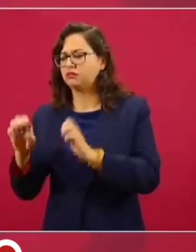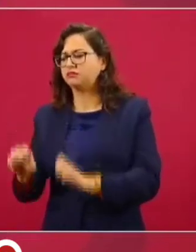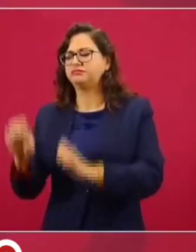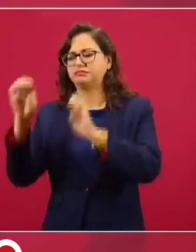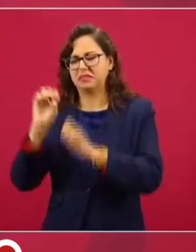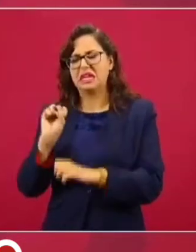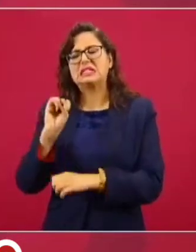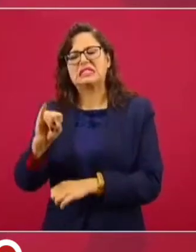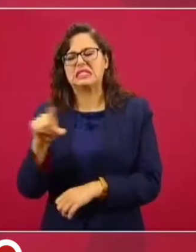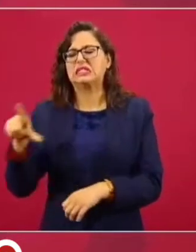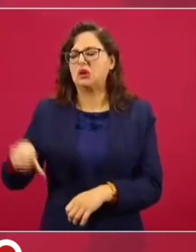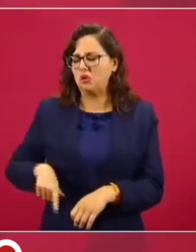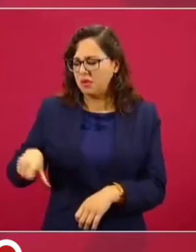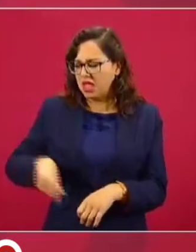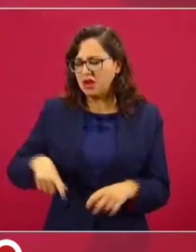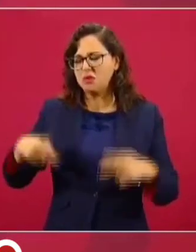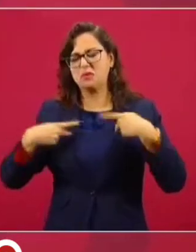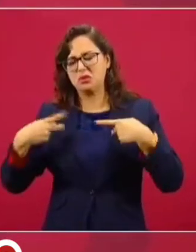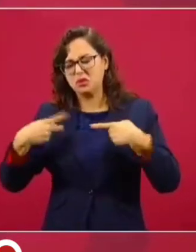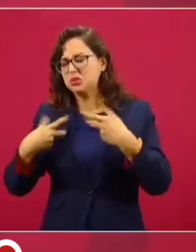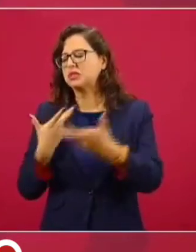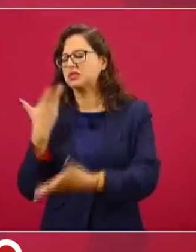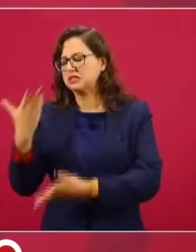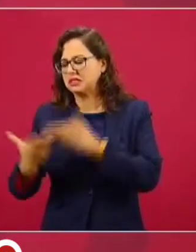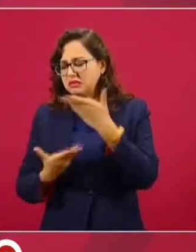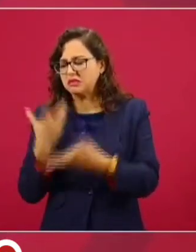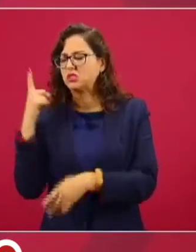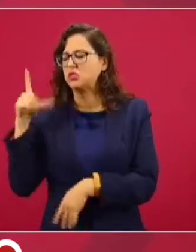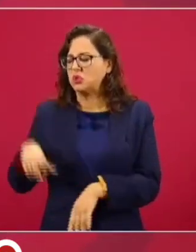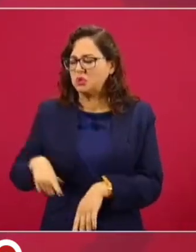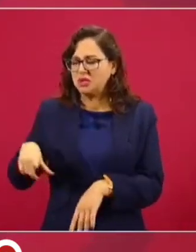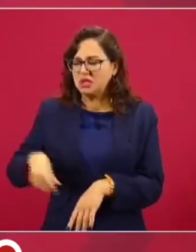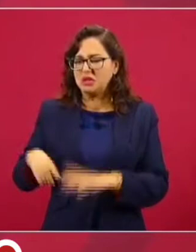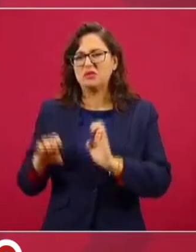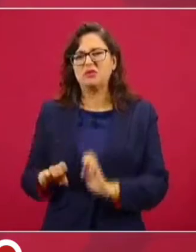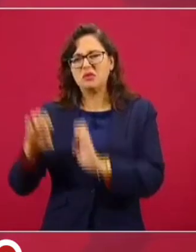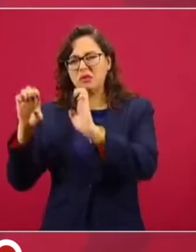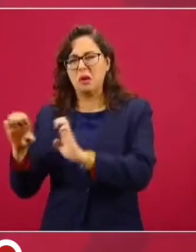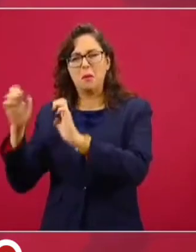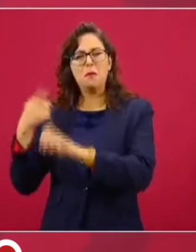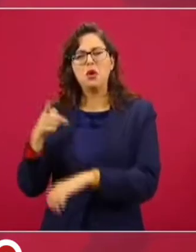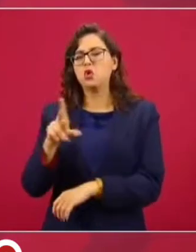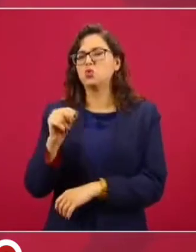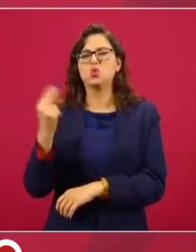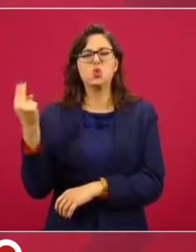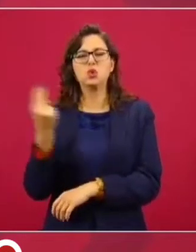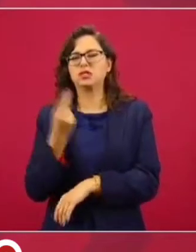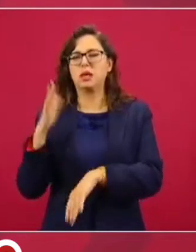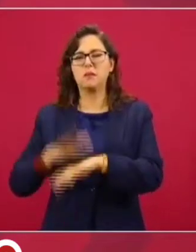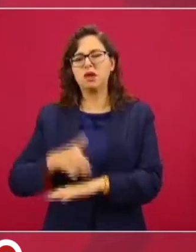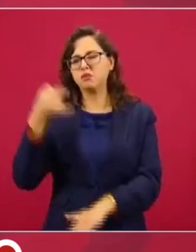no tan profesional, tan